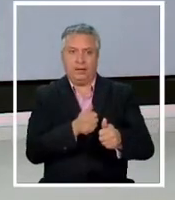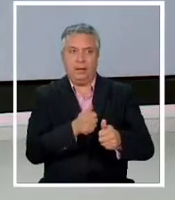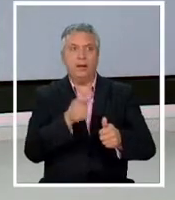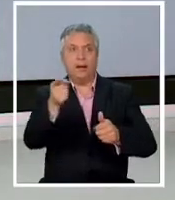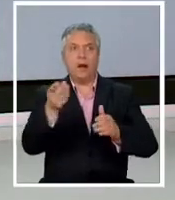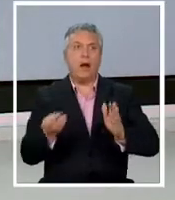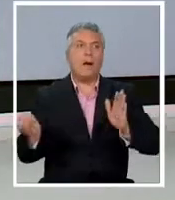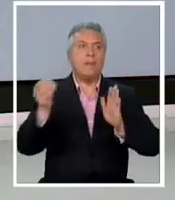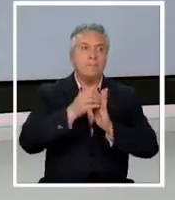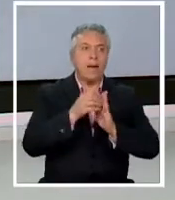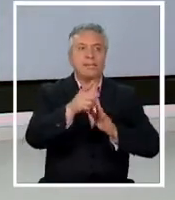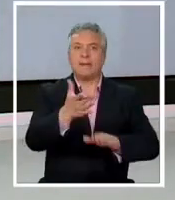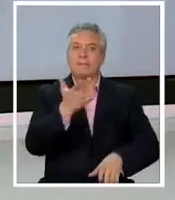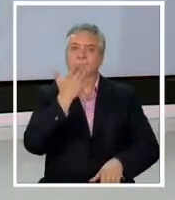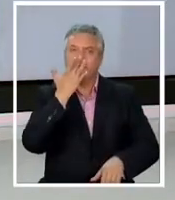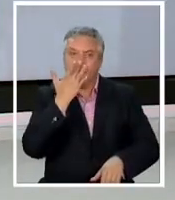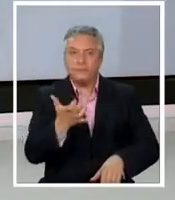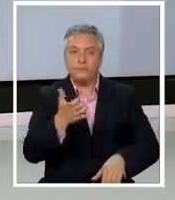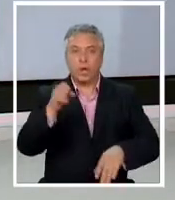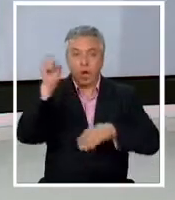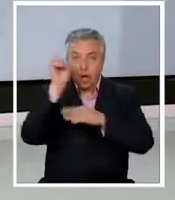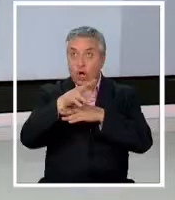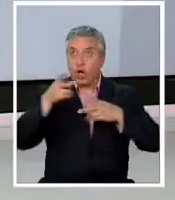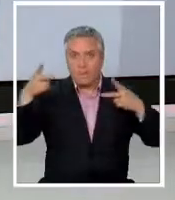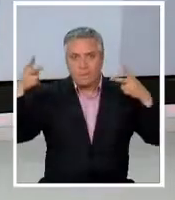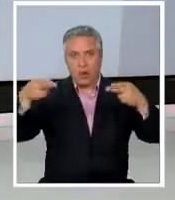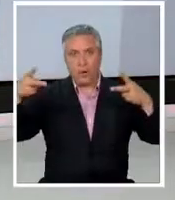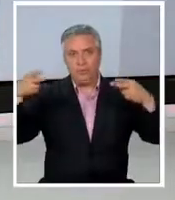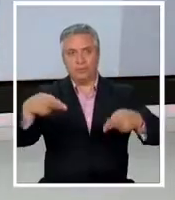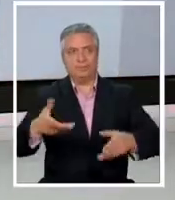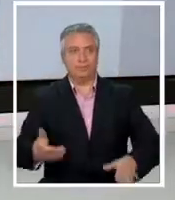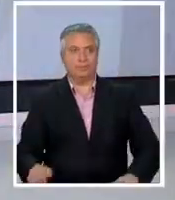suma el corte intencional del alumbrado público